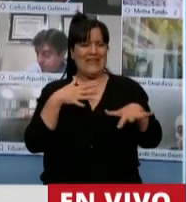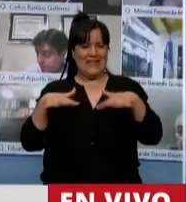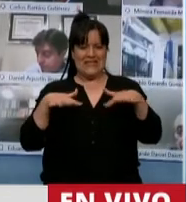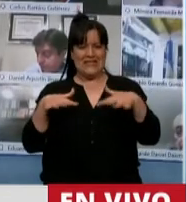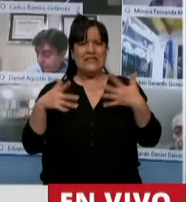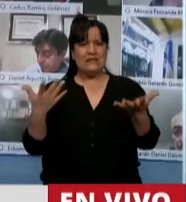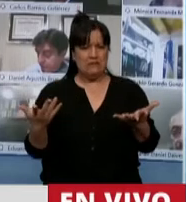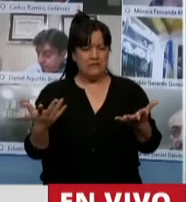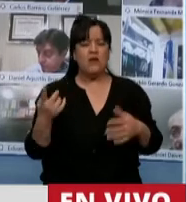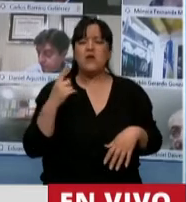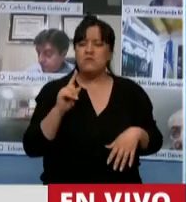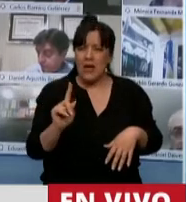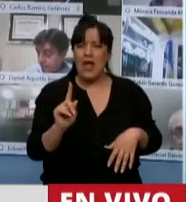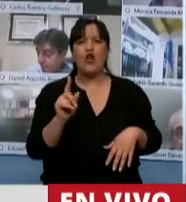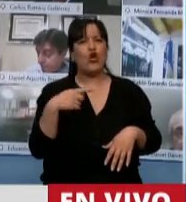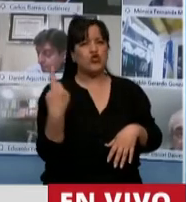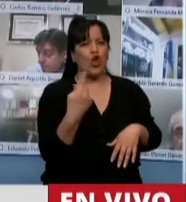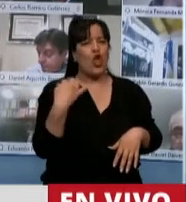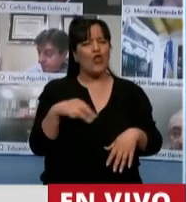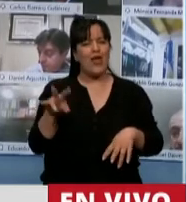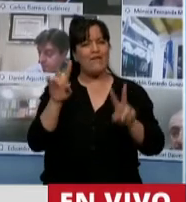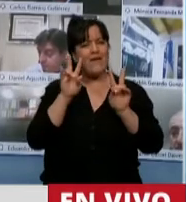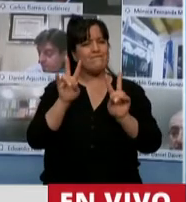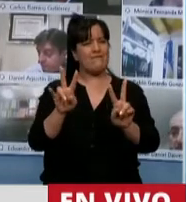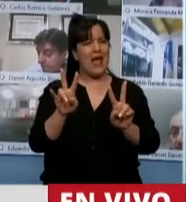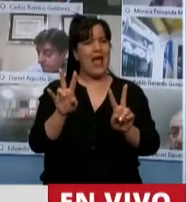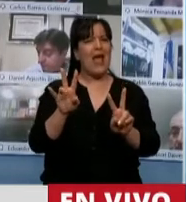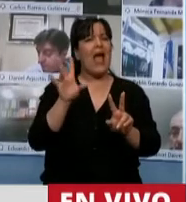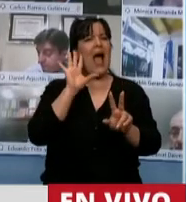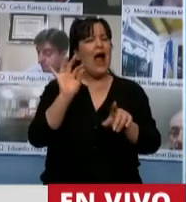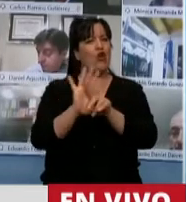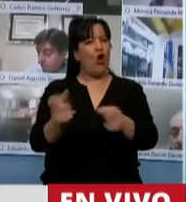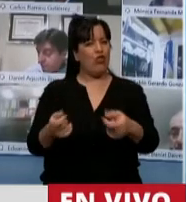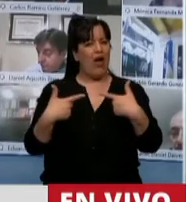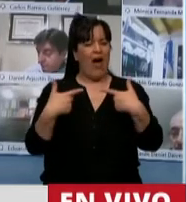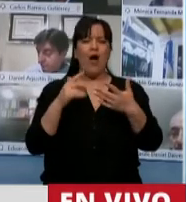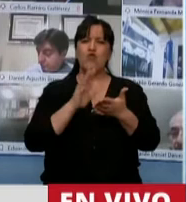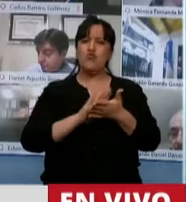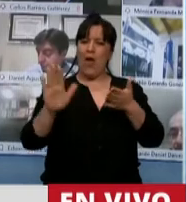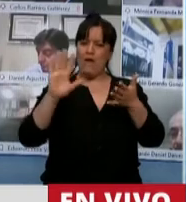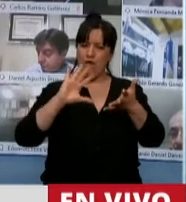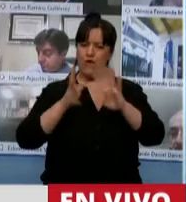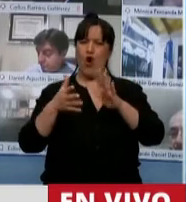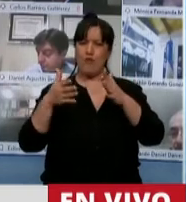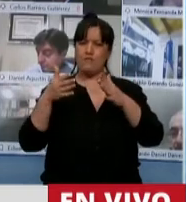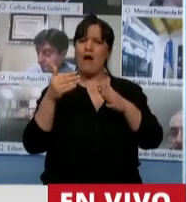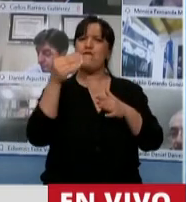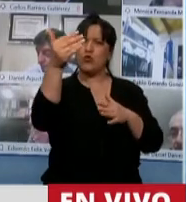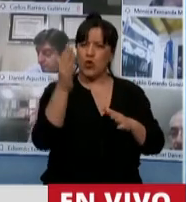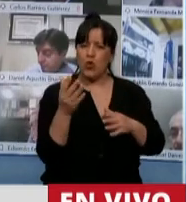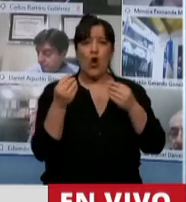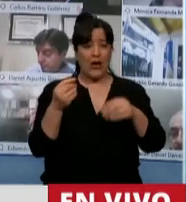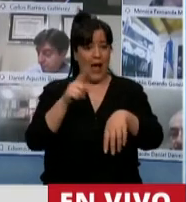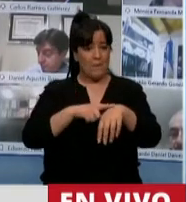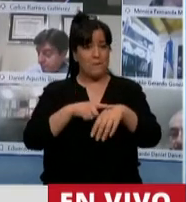tenemos que ver algo que nos abre un nuevo horizonte que es haber inaugurado un